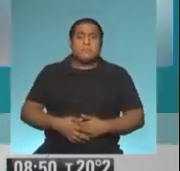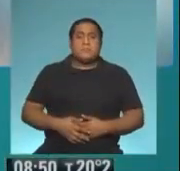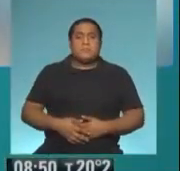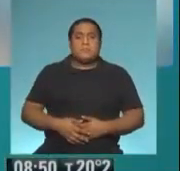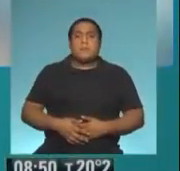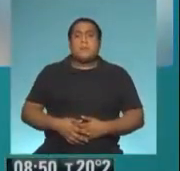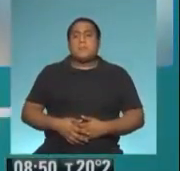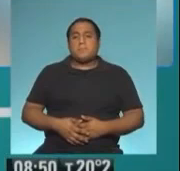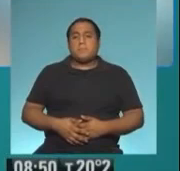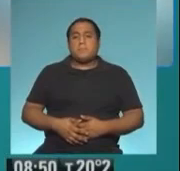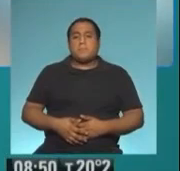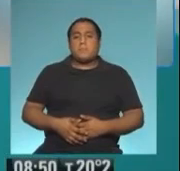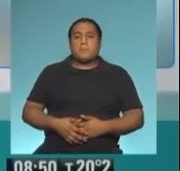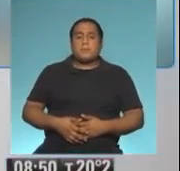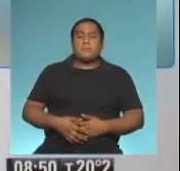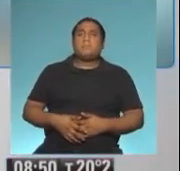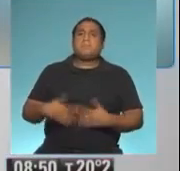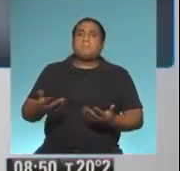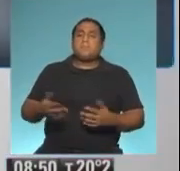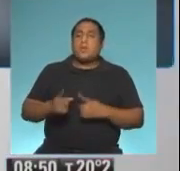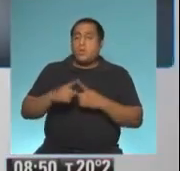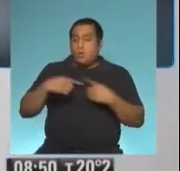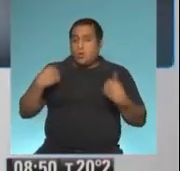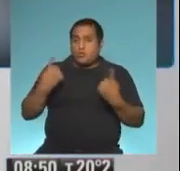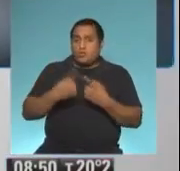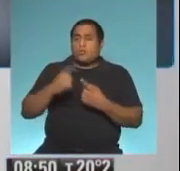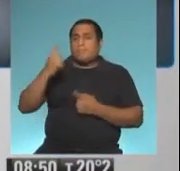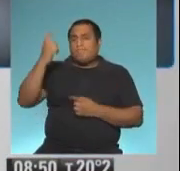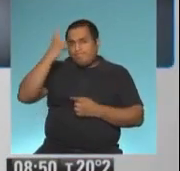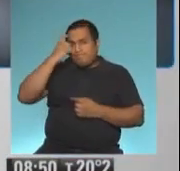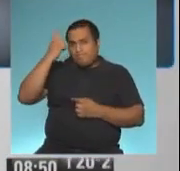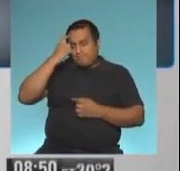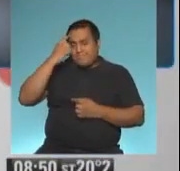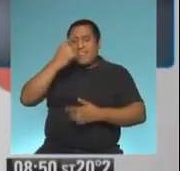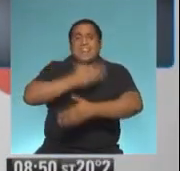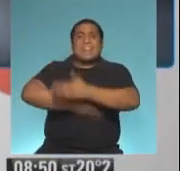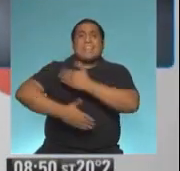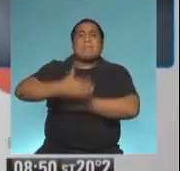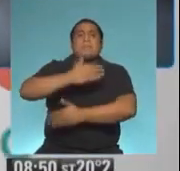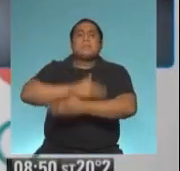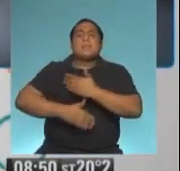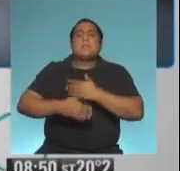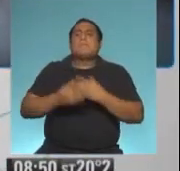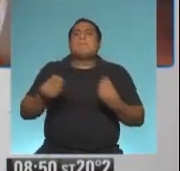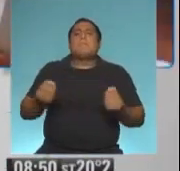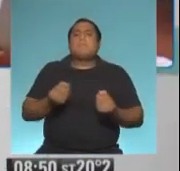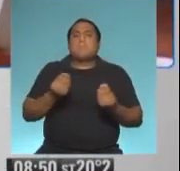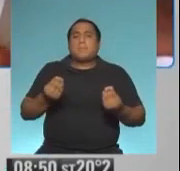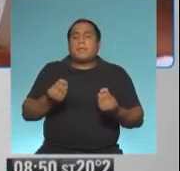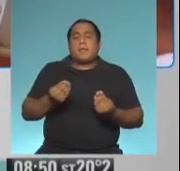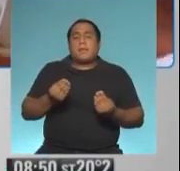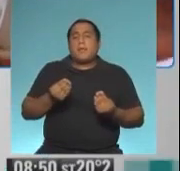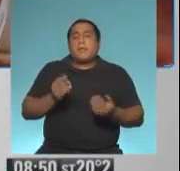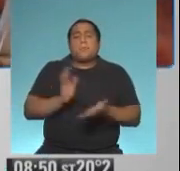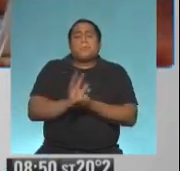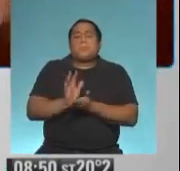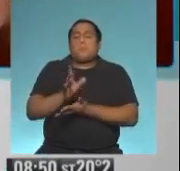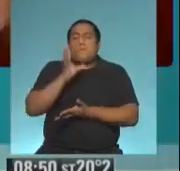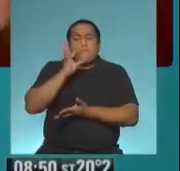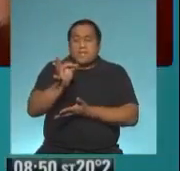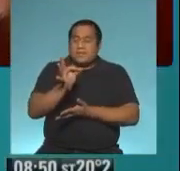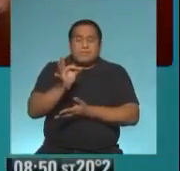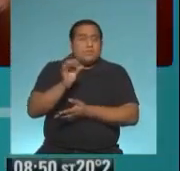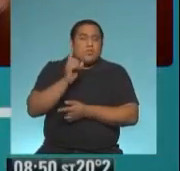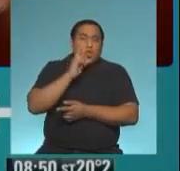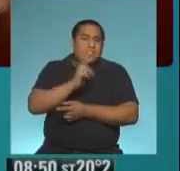Mirá, nosotros creemos, Natalia, que la discapacidad es todavía muy invisible en general en la